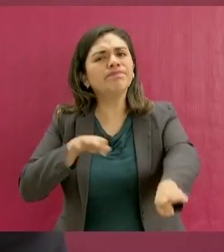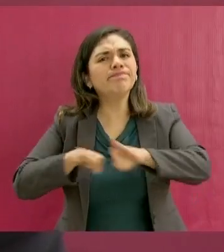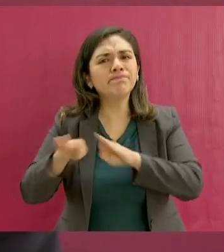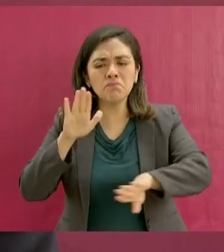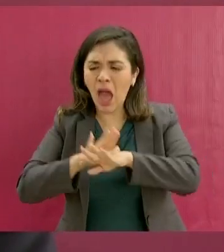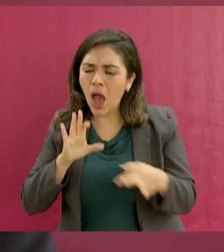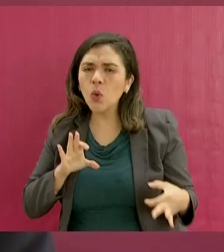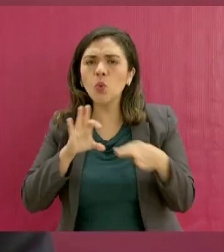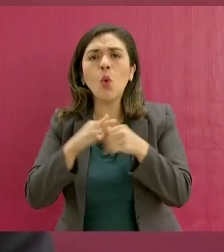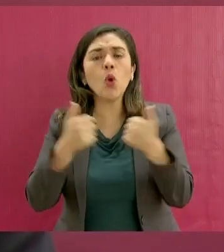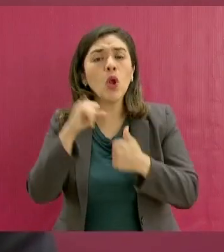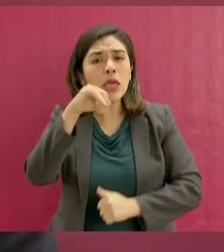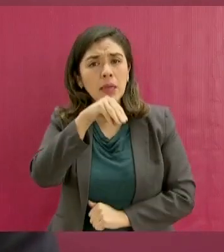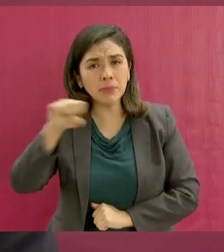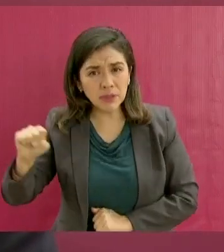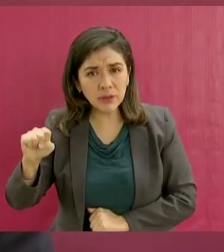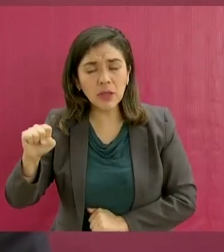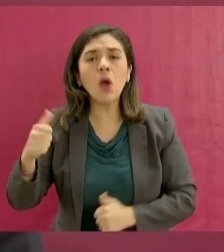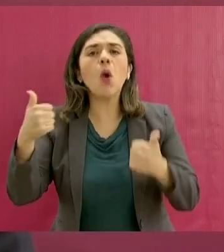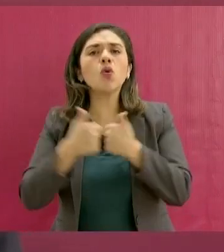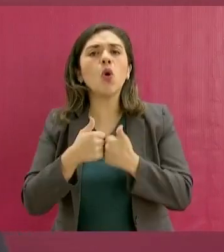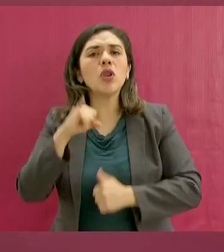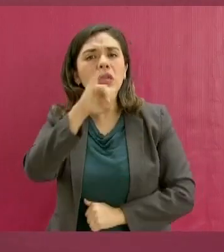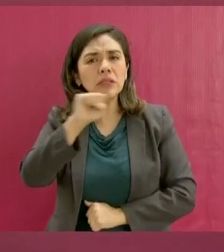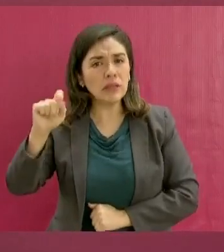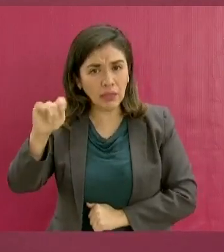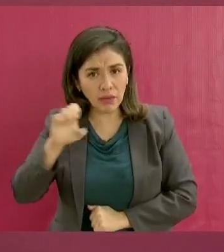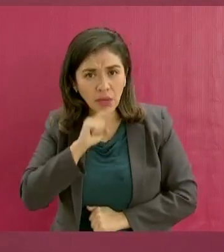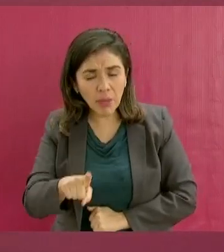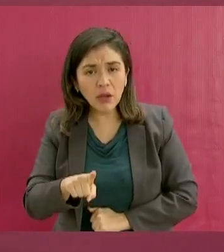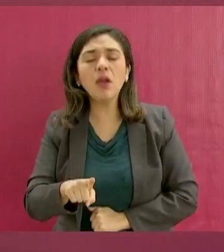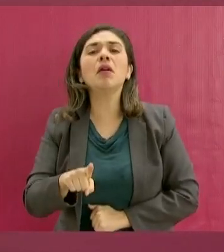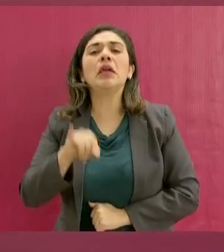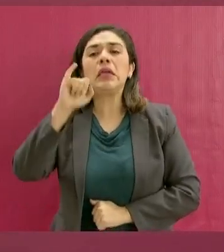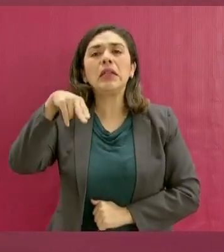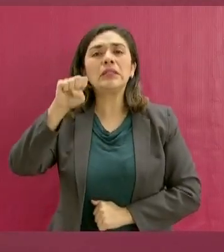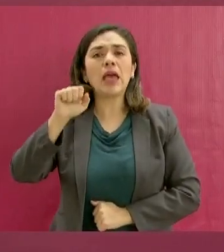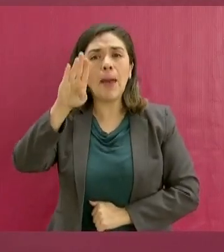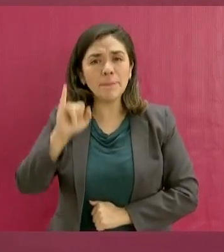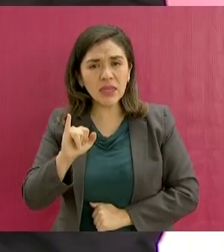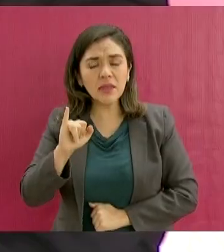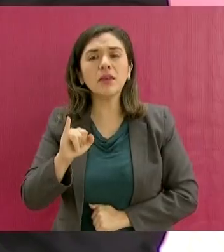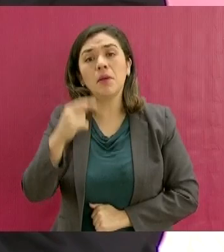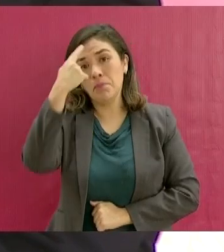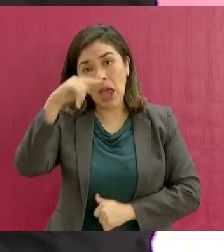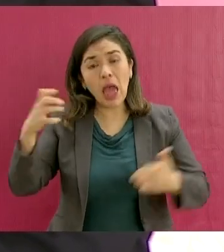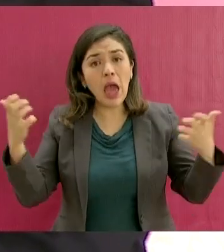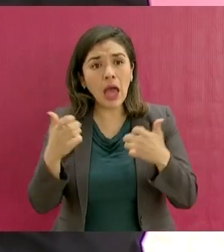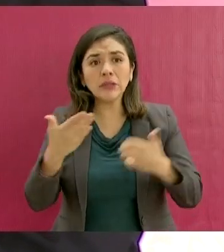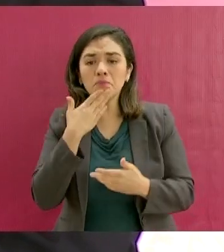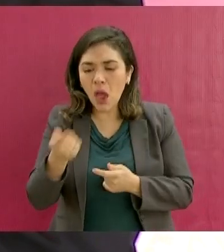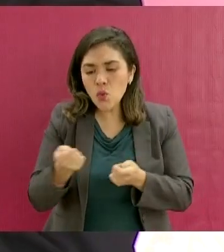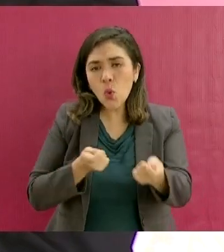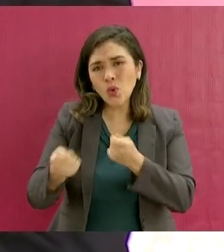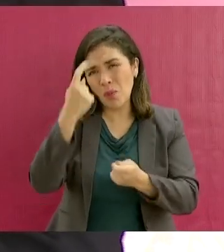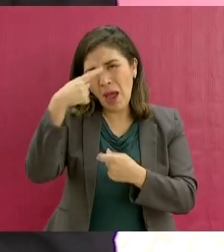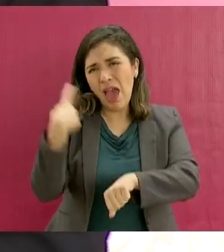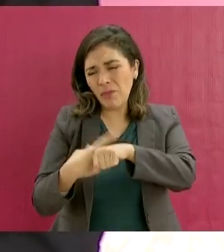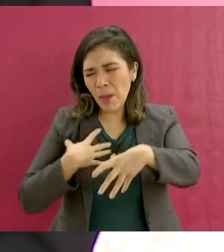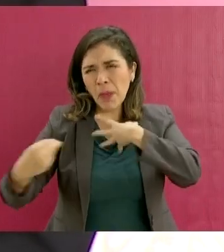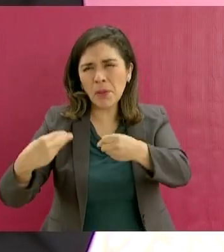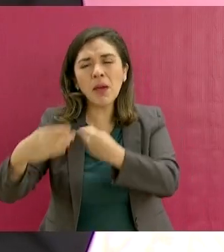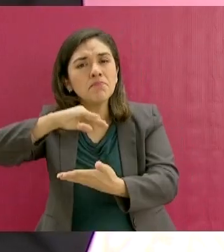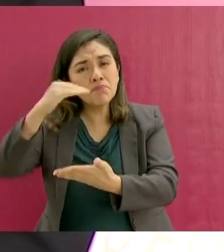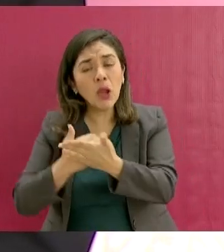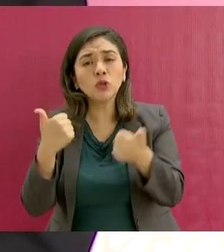estrechamente con el IMSS, con el Issste, con el Insabi, para lograr el control de los contagios y la